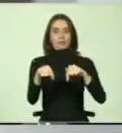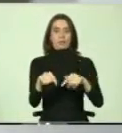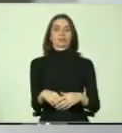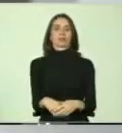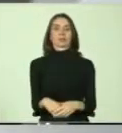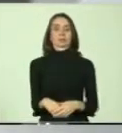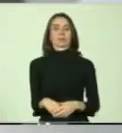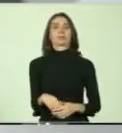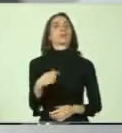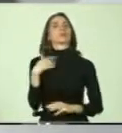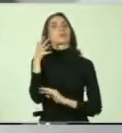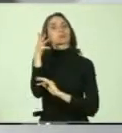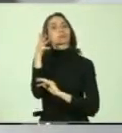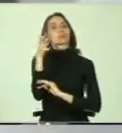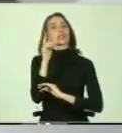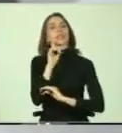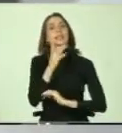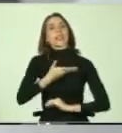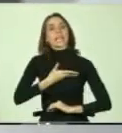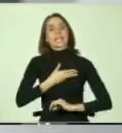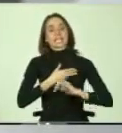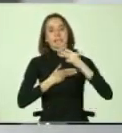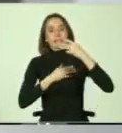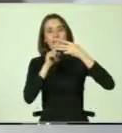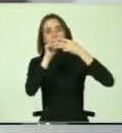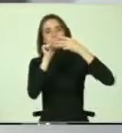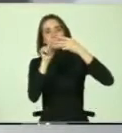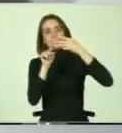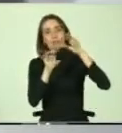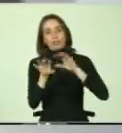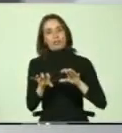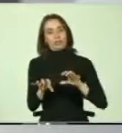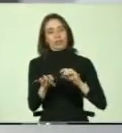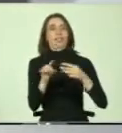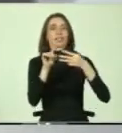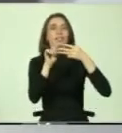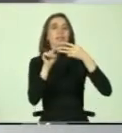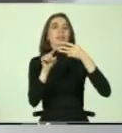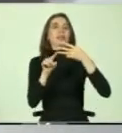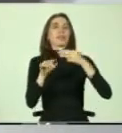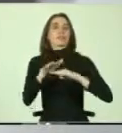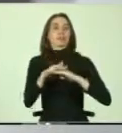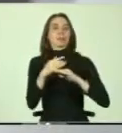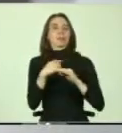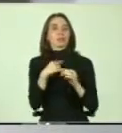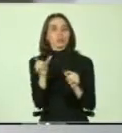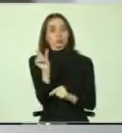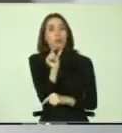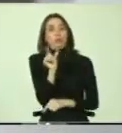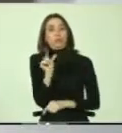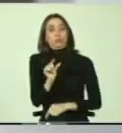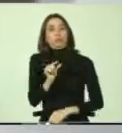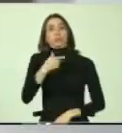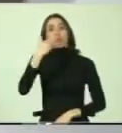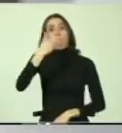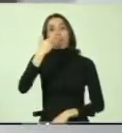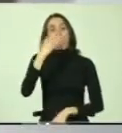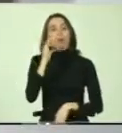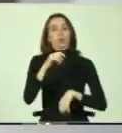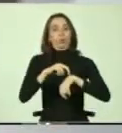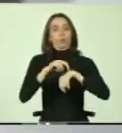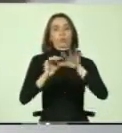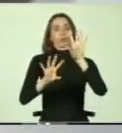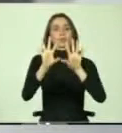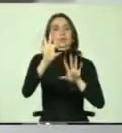Mi exposición la he ordenado en tres aspectos, puntos fundamentales. Voy a tratar de ser conciso, hablar dentro de los 15